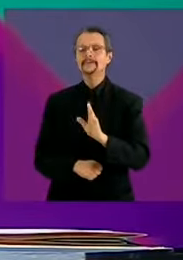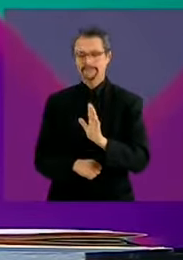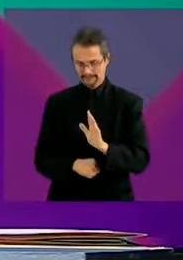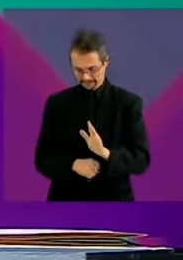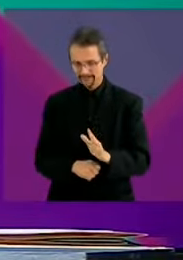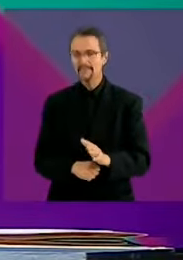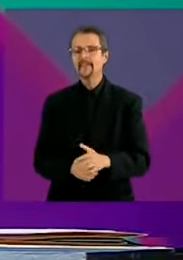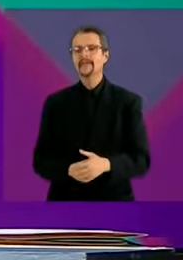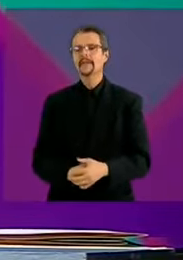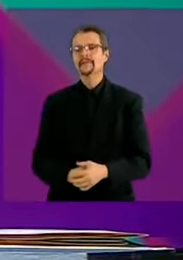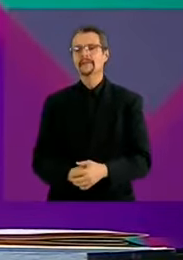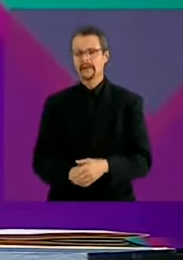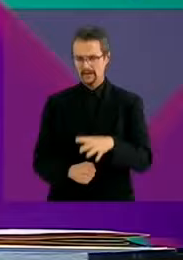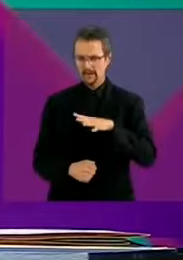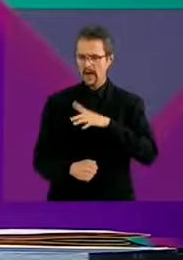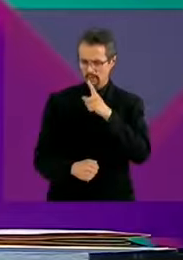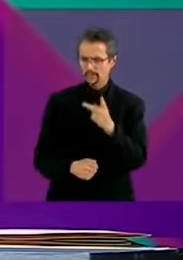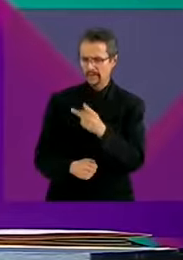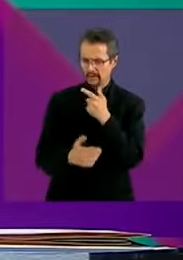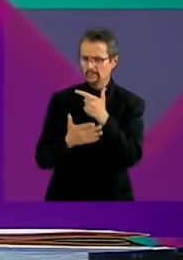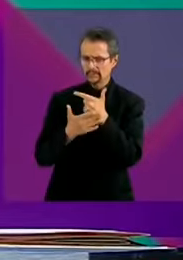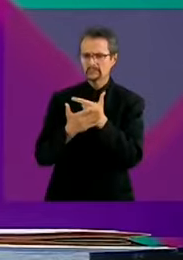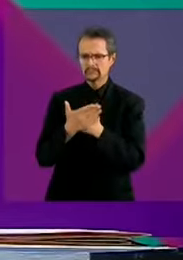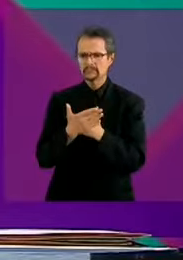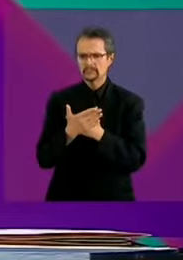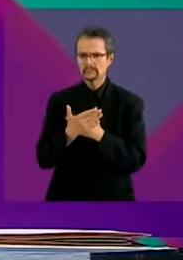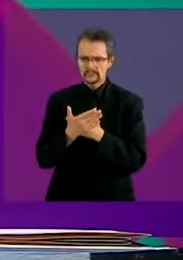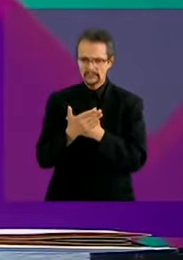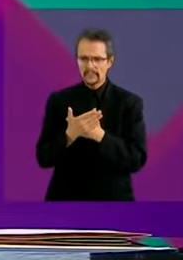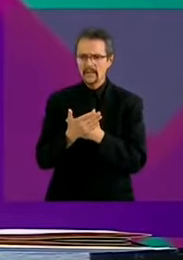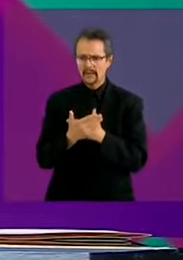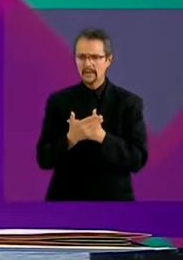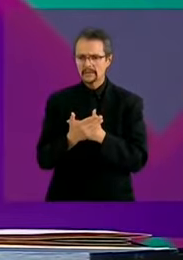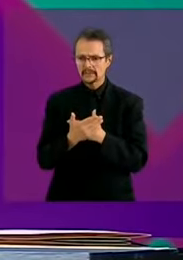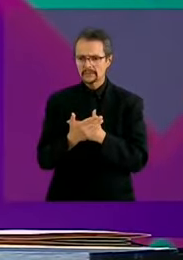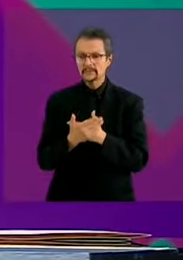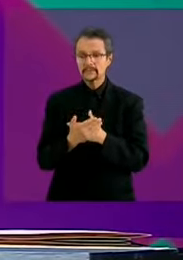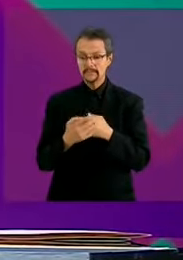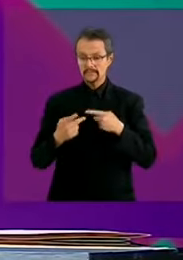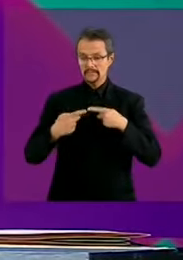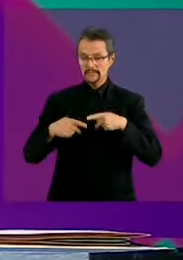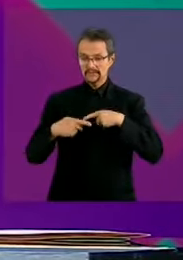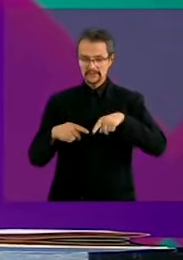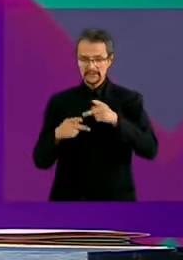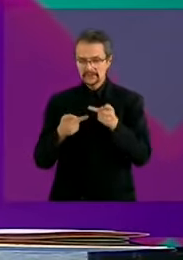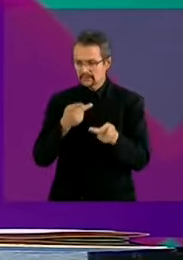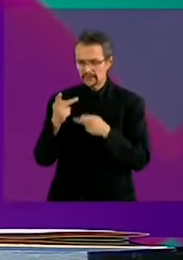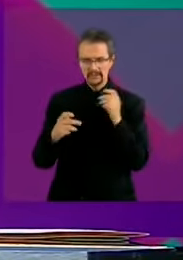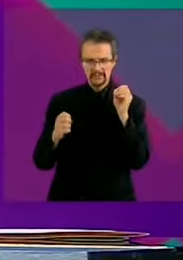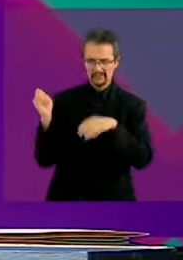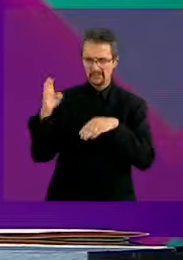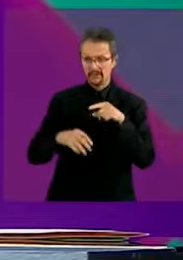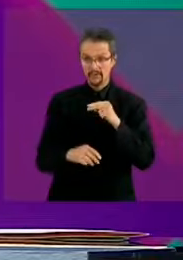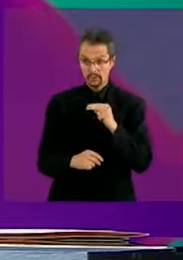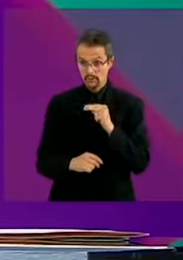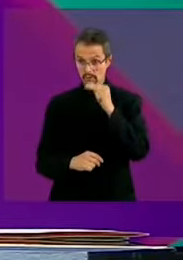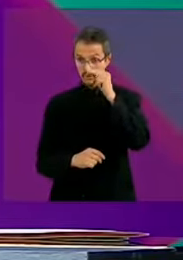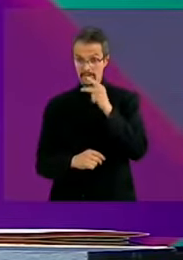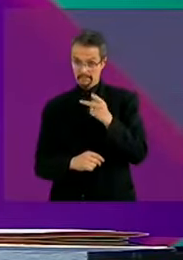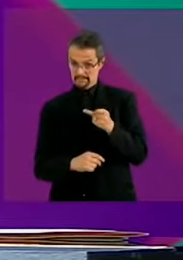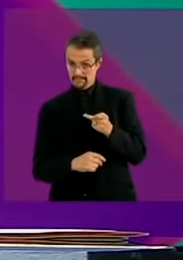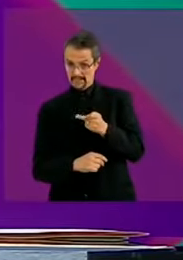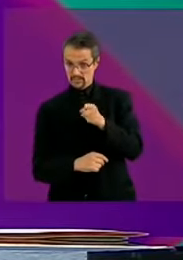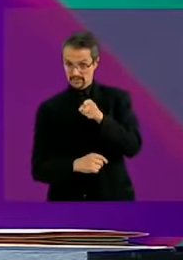Aquí están las preguntas que mandó la ciudadanía. La Norte, de la Zona Norte.